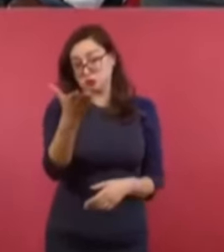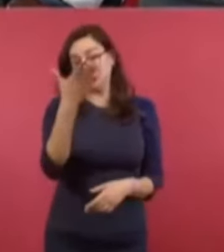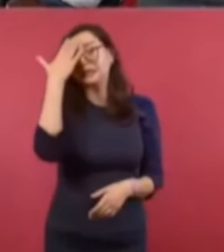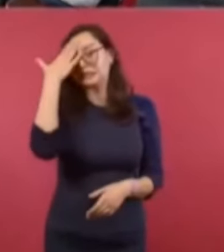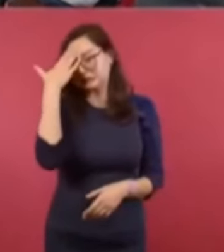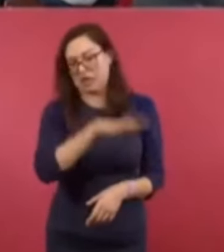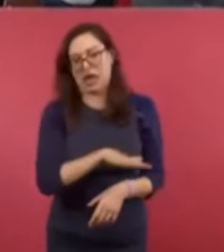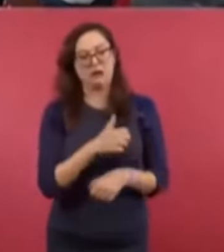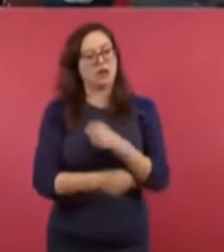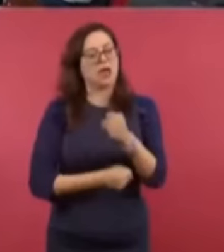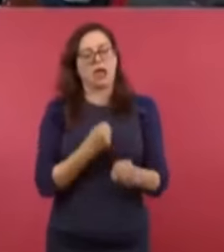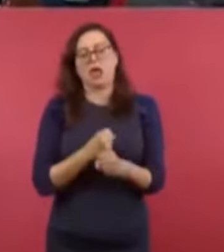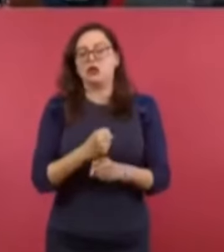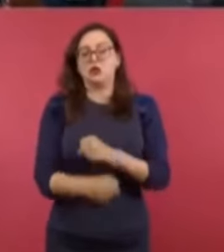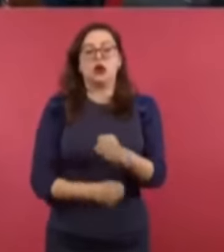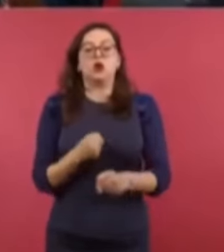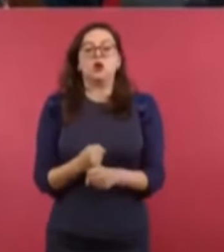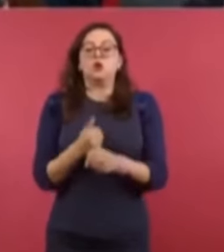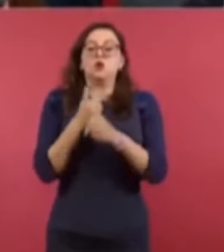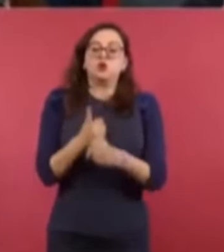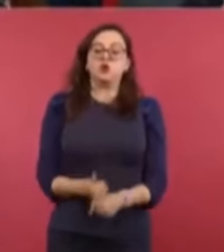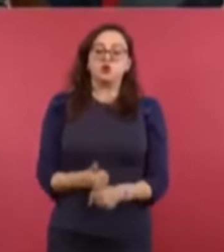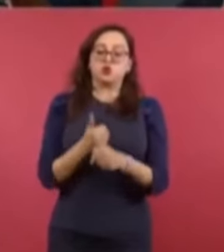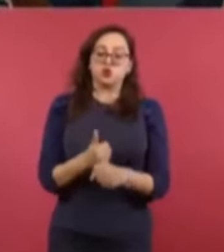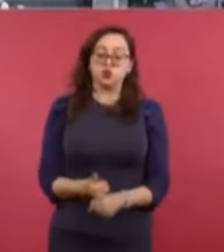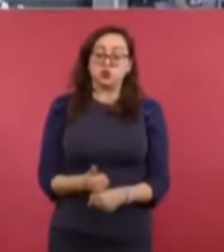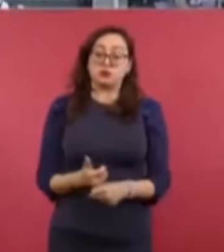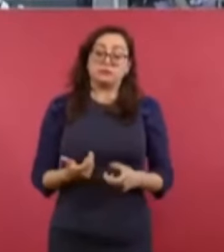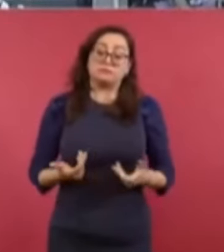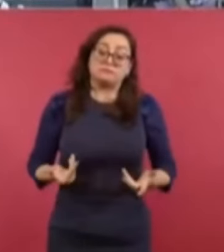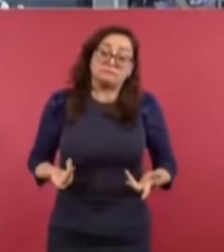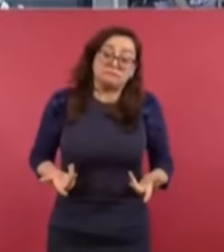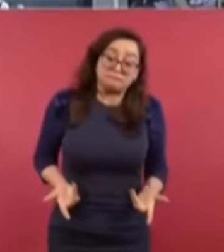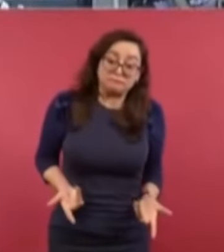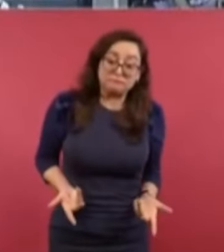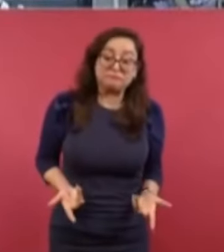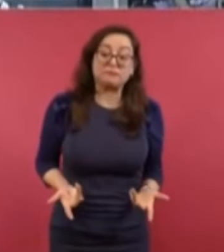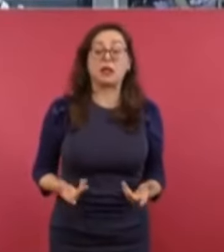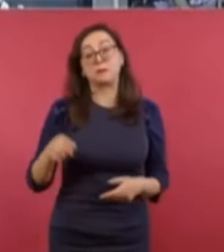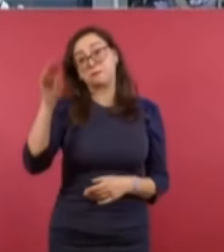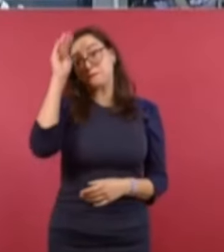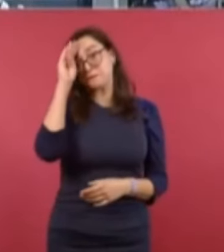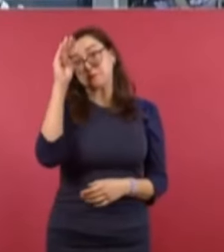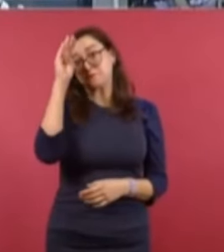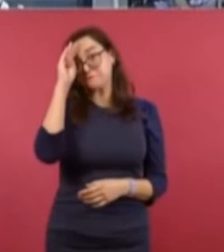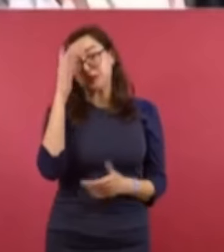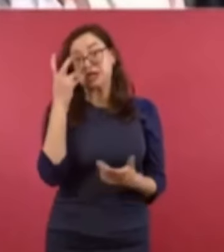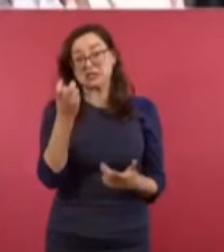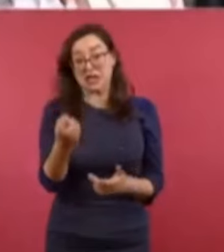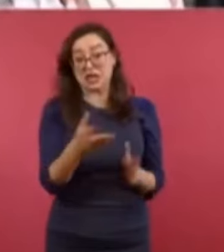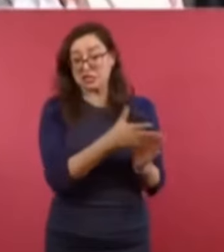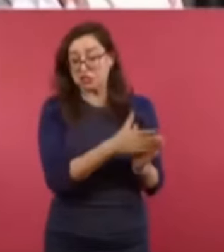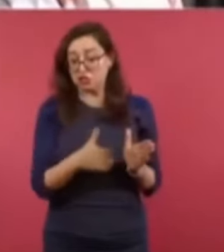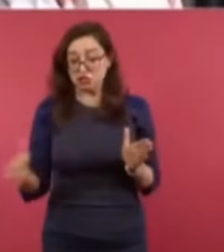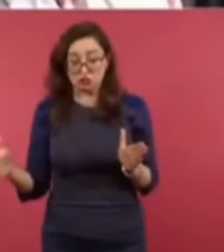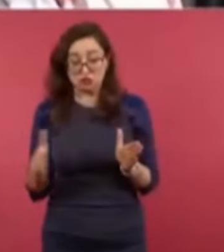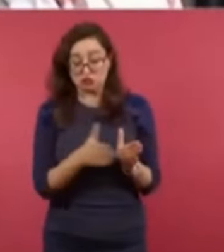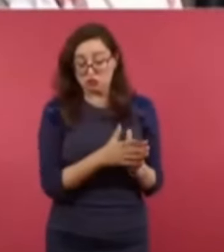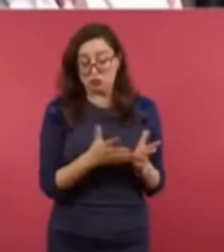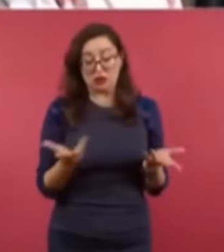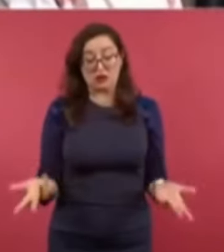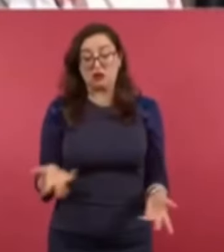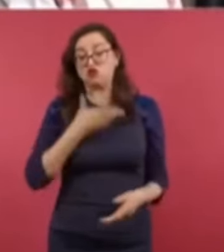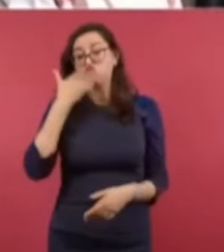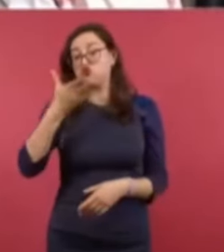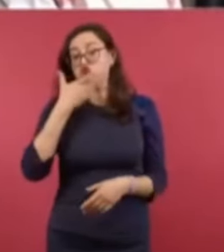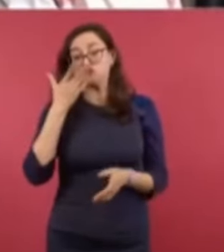muchos años, y me gustaría saber si usted cree que ese régimen, esa época, ya quedó completamente en